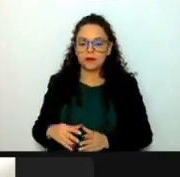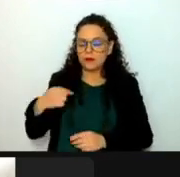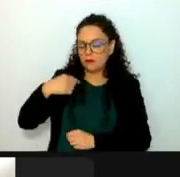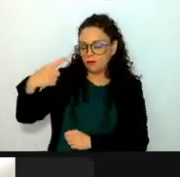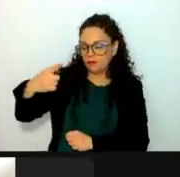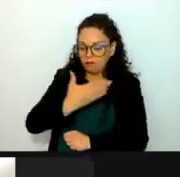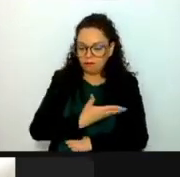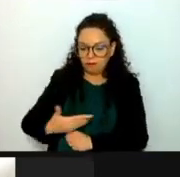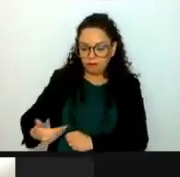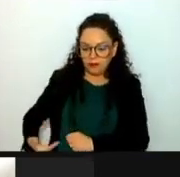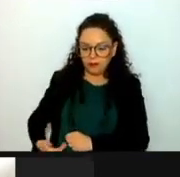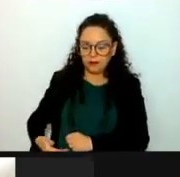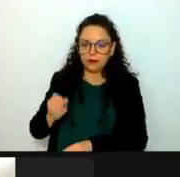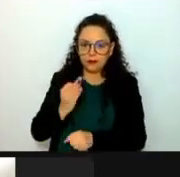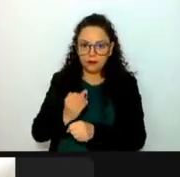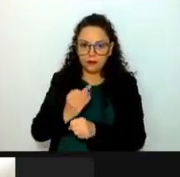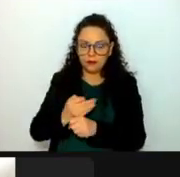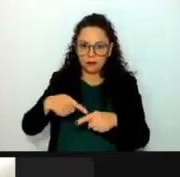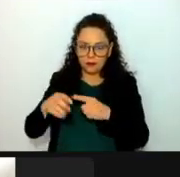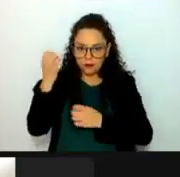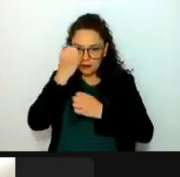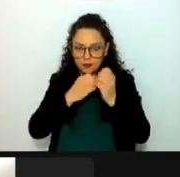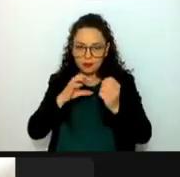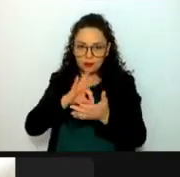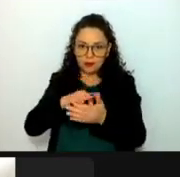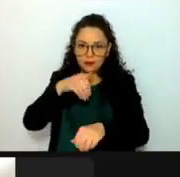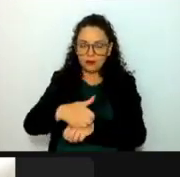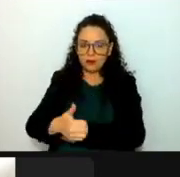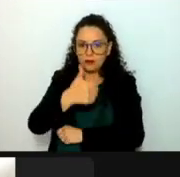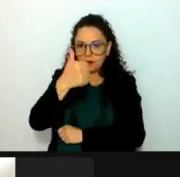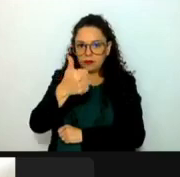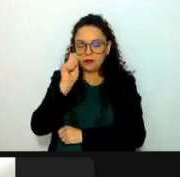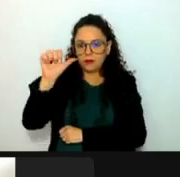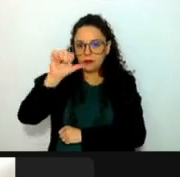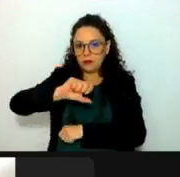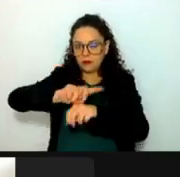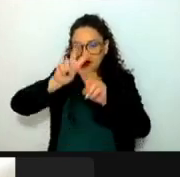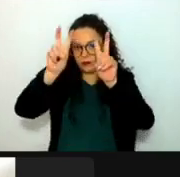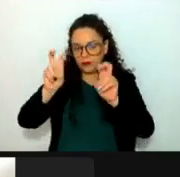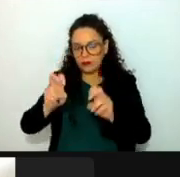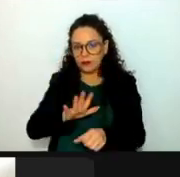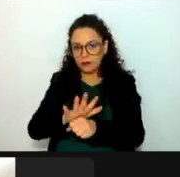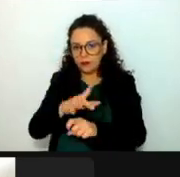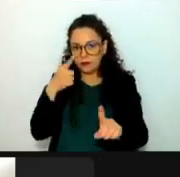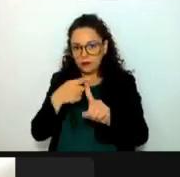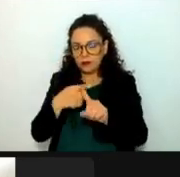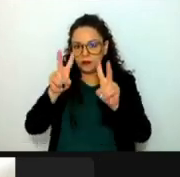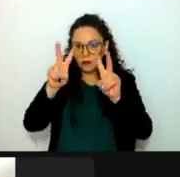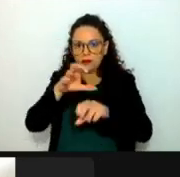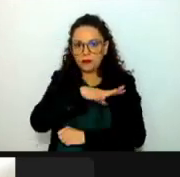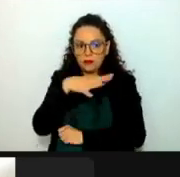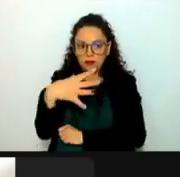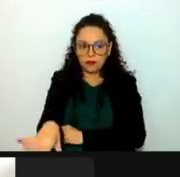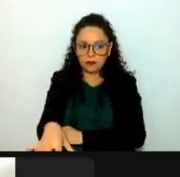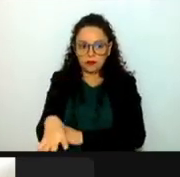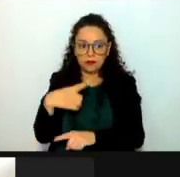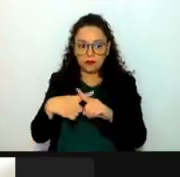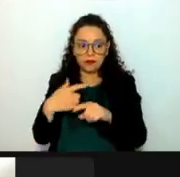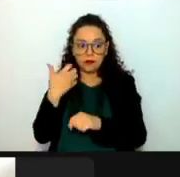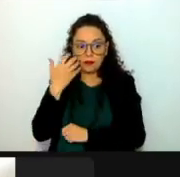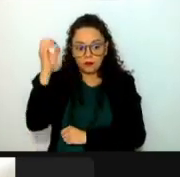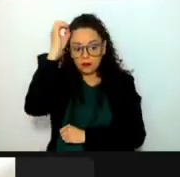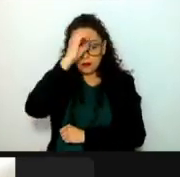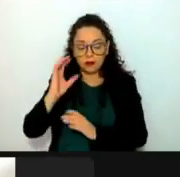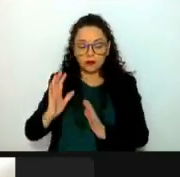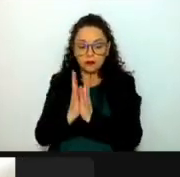presidencia, se procede al desahogo del punto número seis del orden del día relativo a asuntos generales. ¿Alguien desea hacer uso de